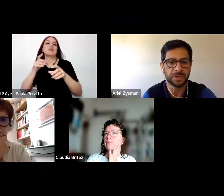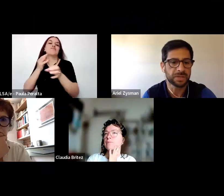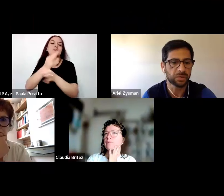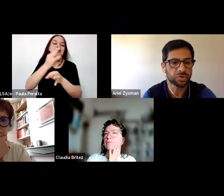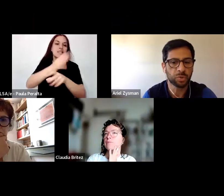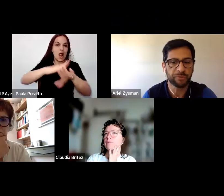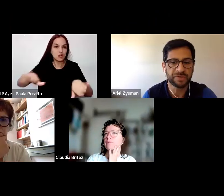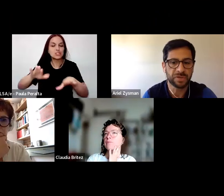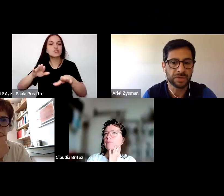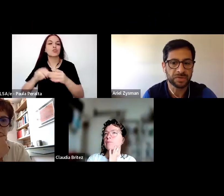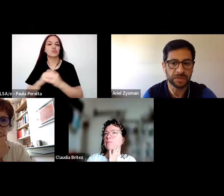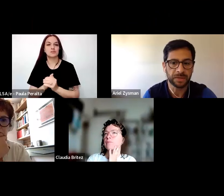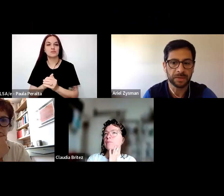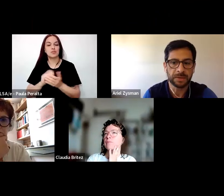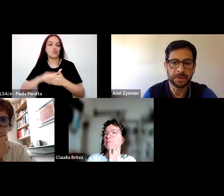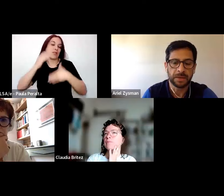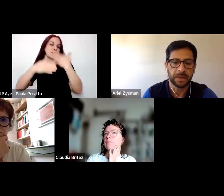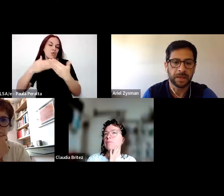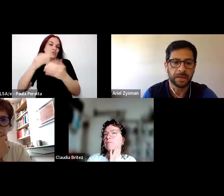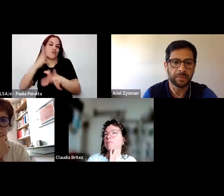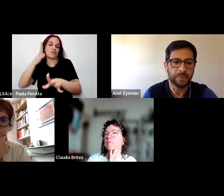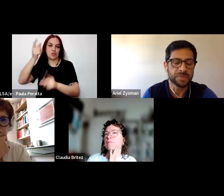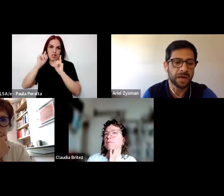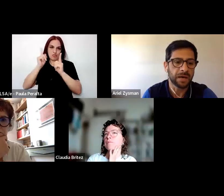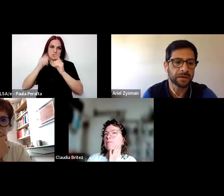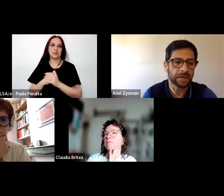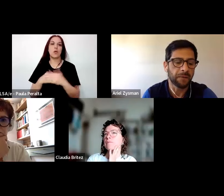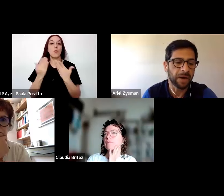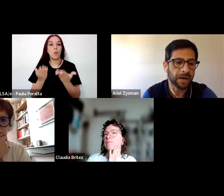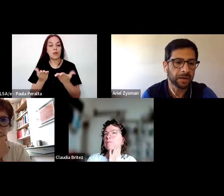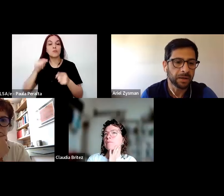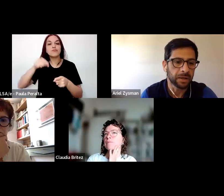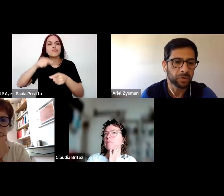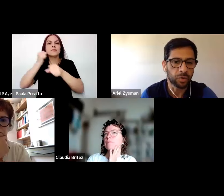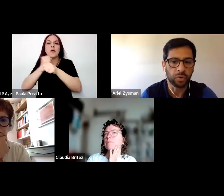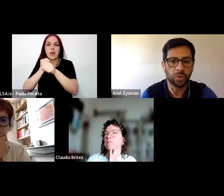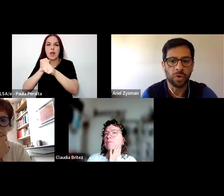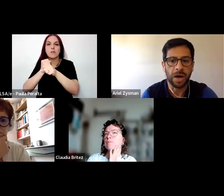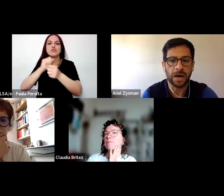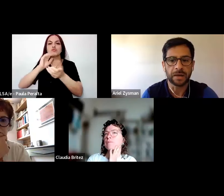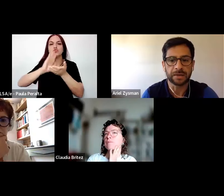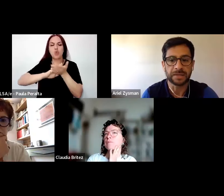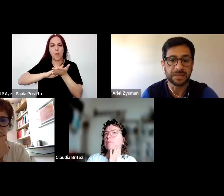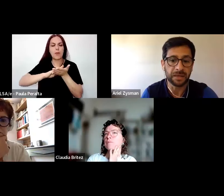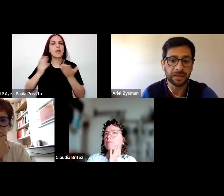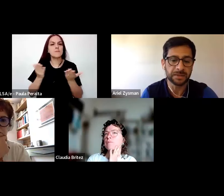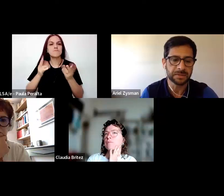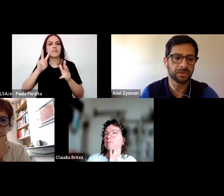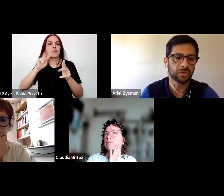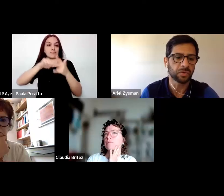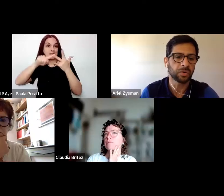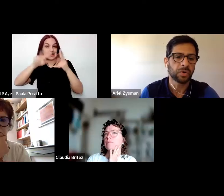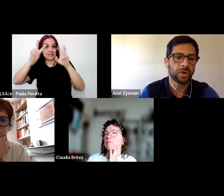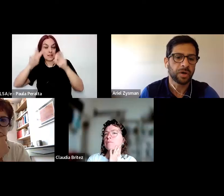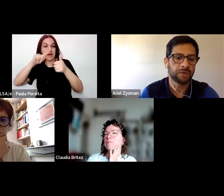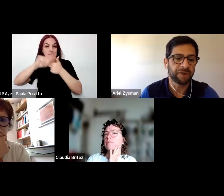y el desarrollo profesional docente. Vamos a trabajar en torno a tres ejes